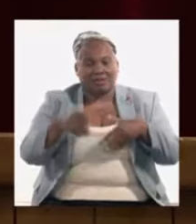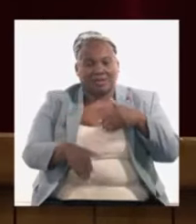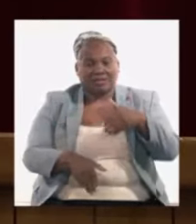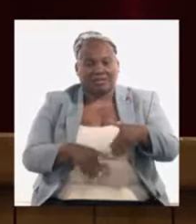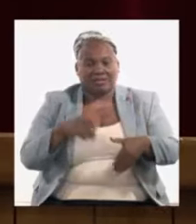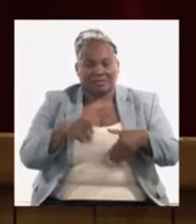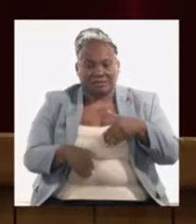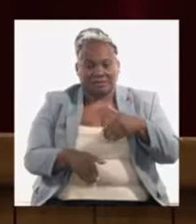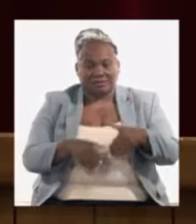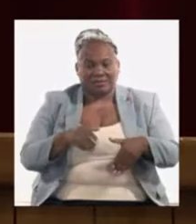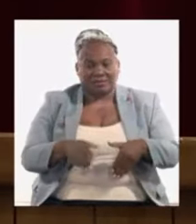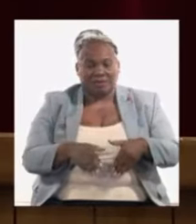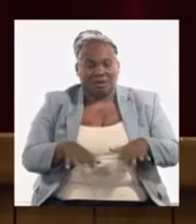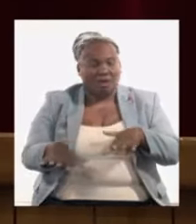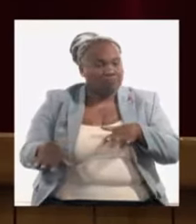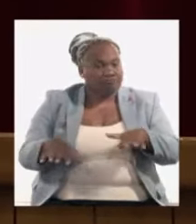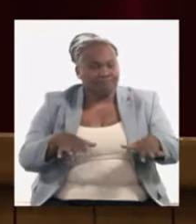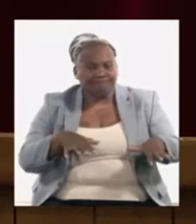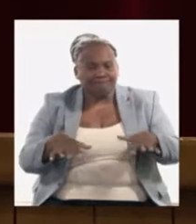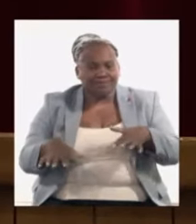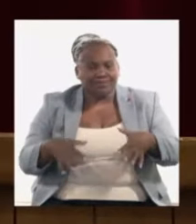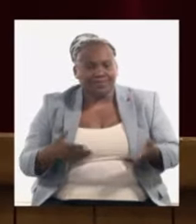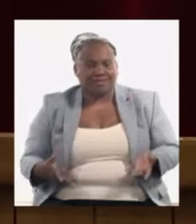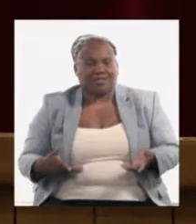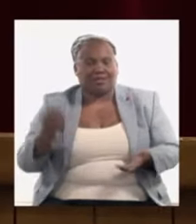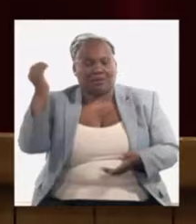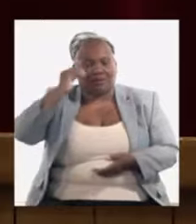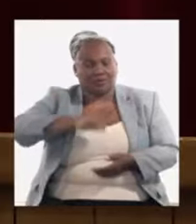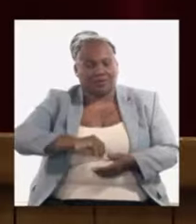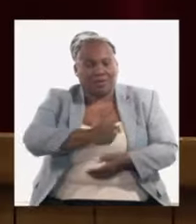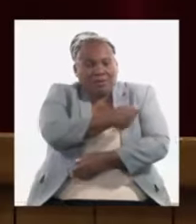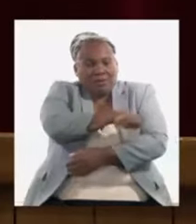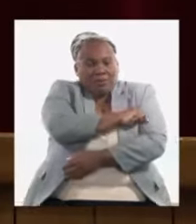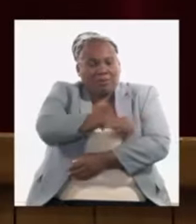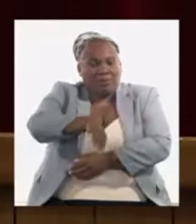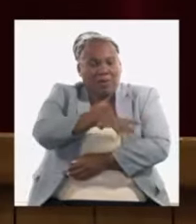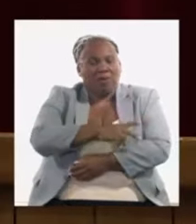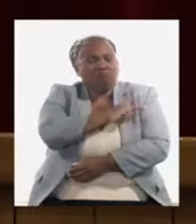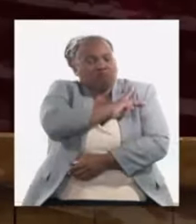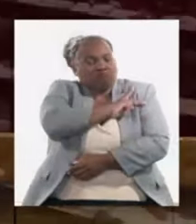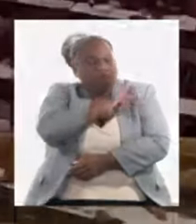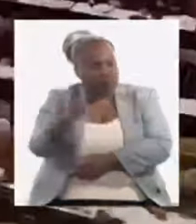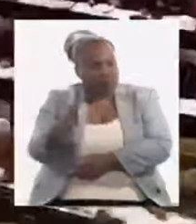activa y consciente de todo nuestro pueblo venceremos muchas gracias y